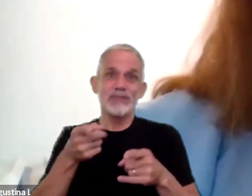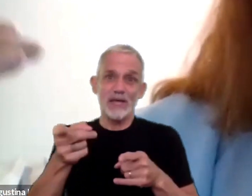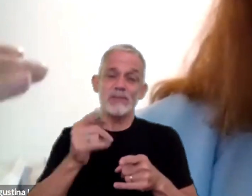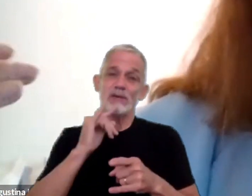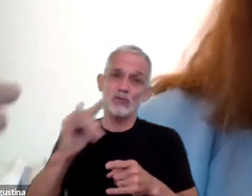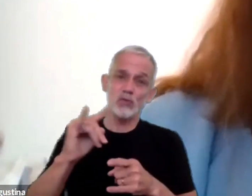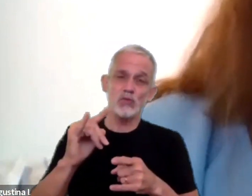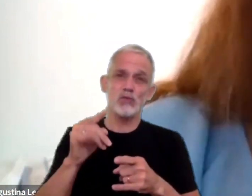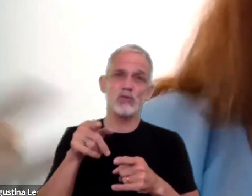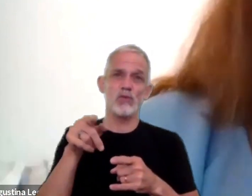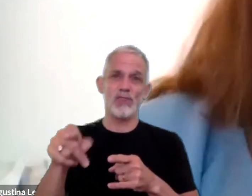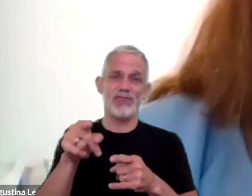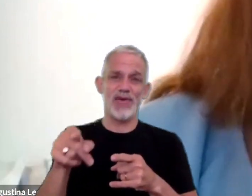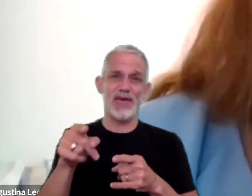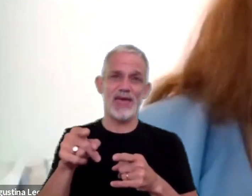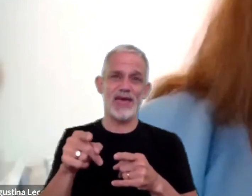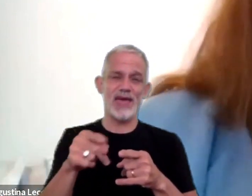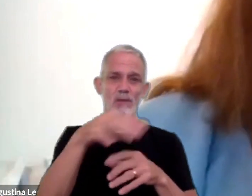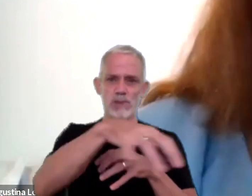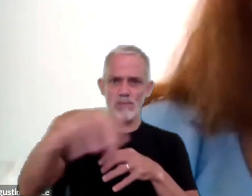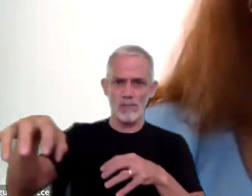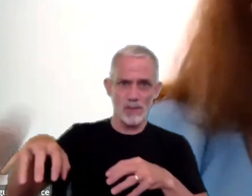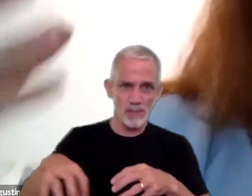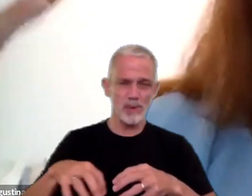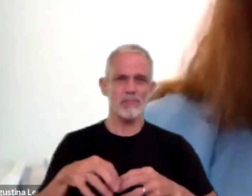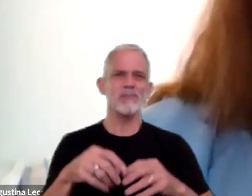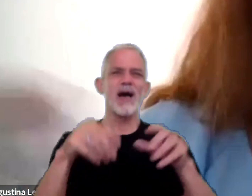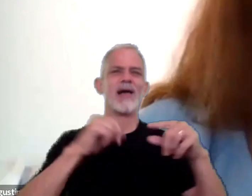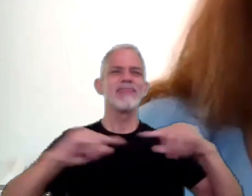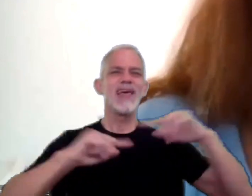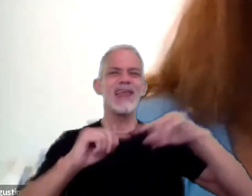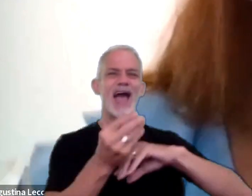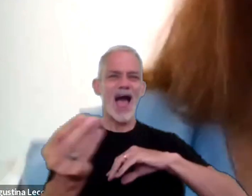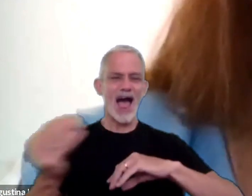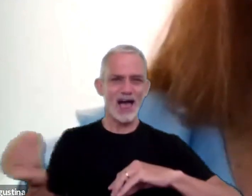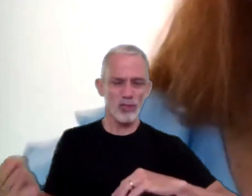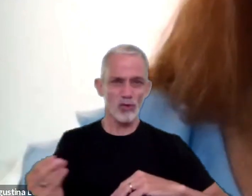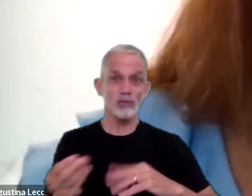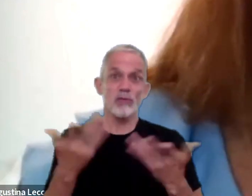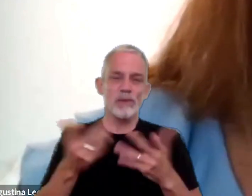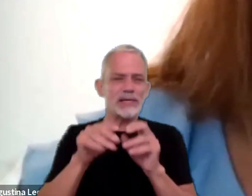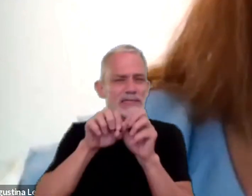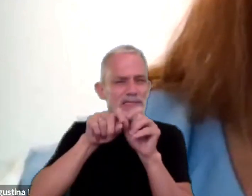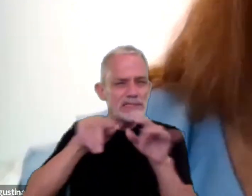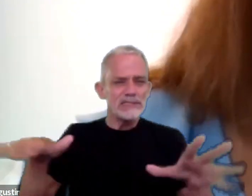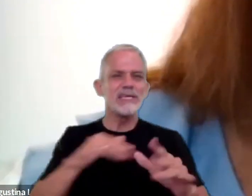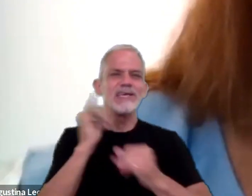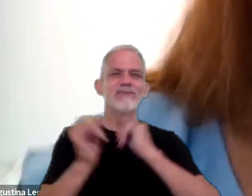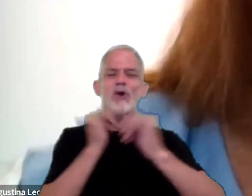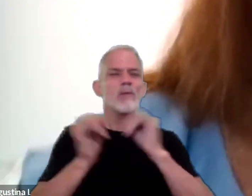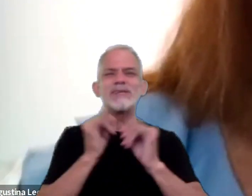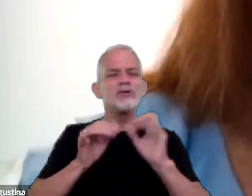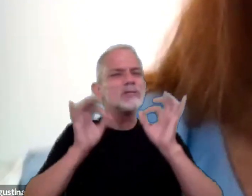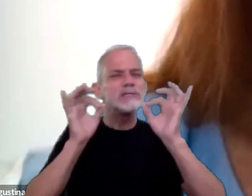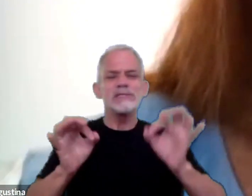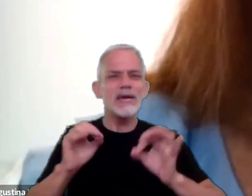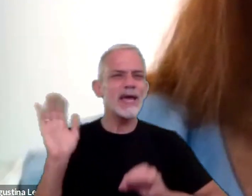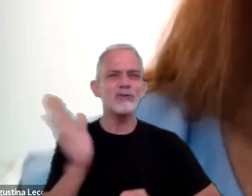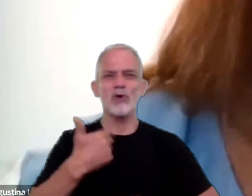a través de sus cuerpos orgánicos, de los delegados, a todos, para que llegue justamente toda la información y